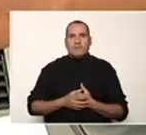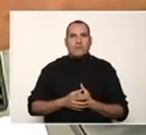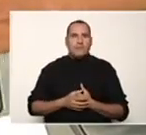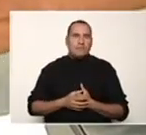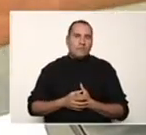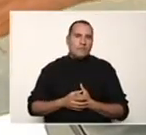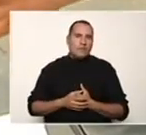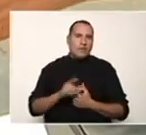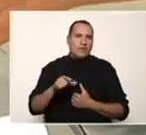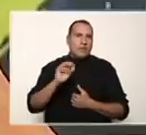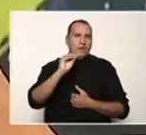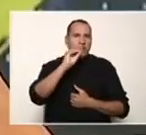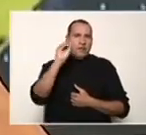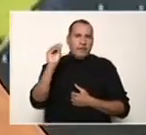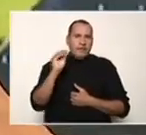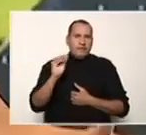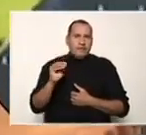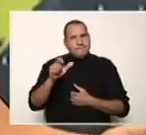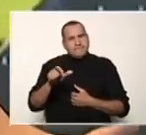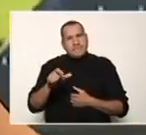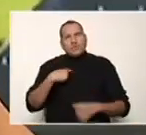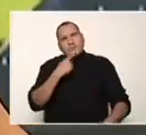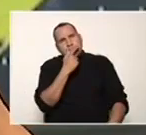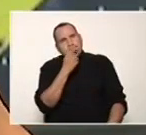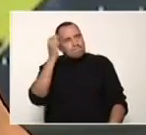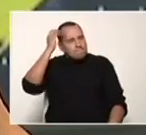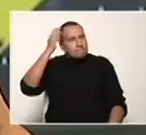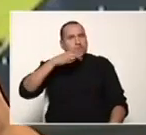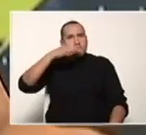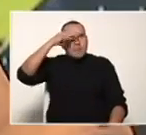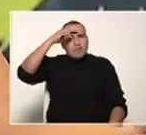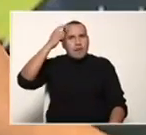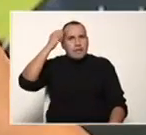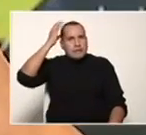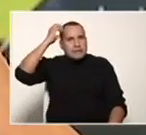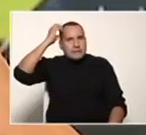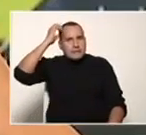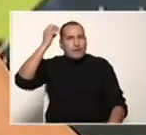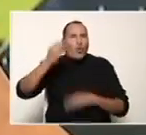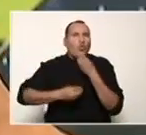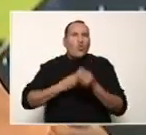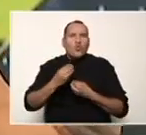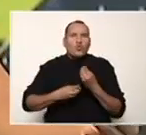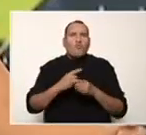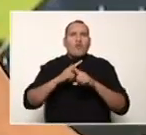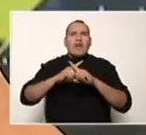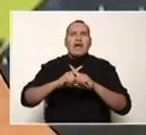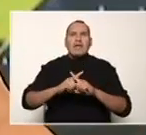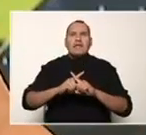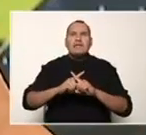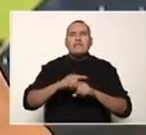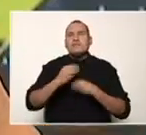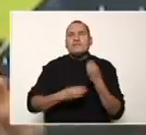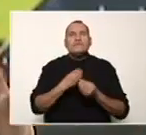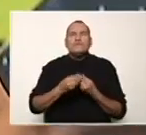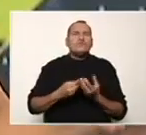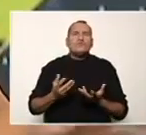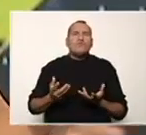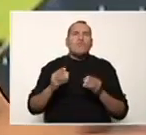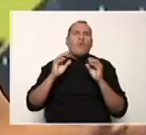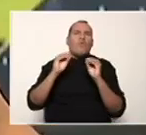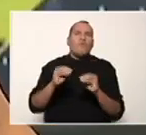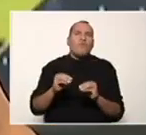encontrar? Que es una de las preguntas que normalmente las personas o los representantes hacen. ¿Cómo puedo representar las X? ¿Cómo puedo representar